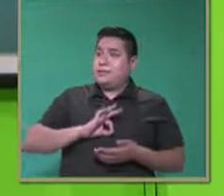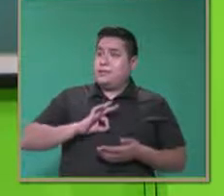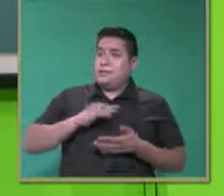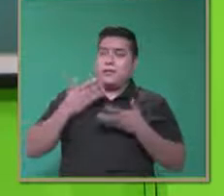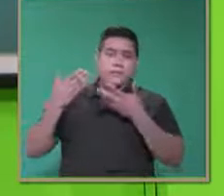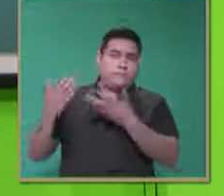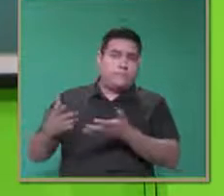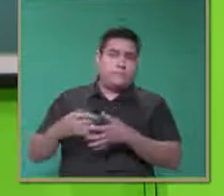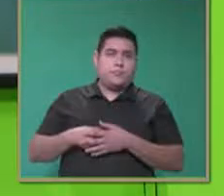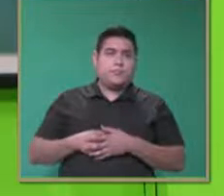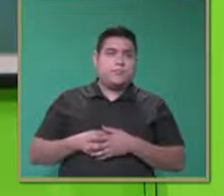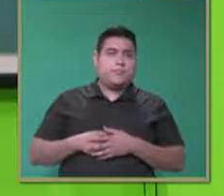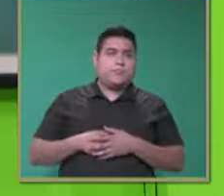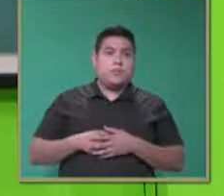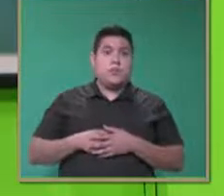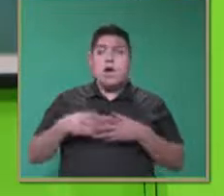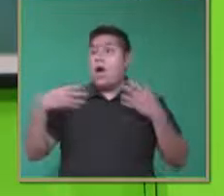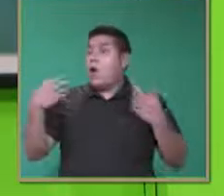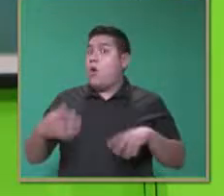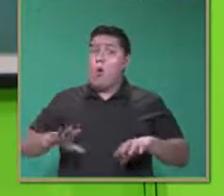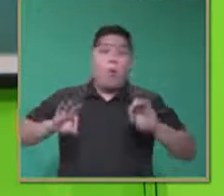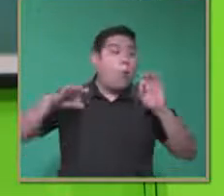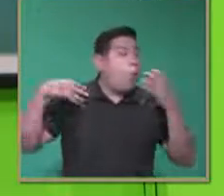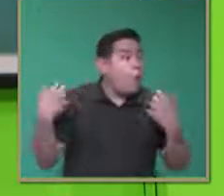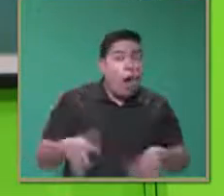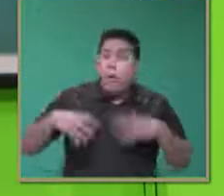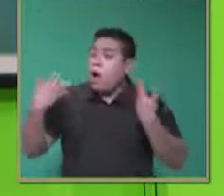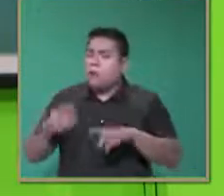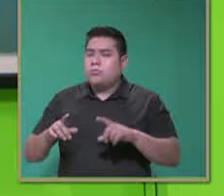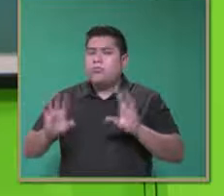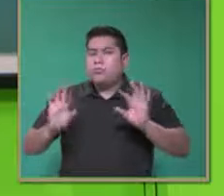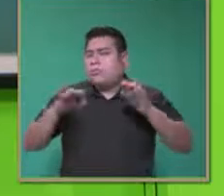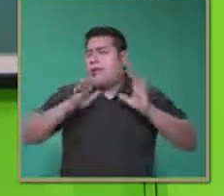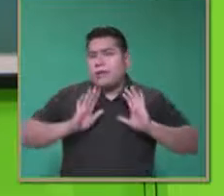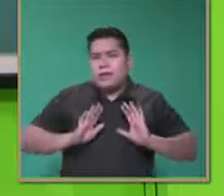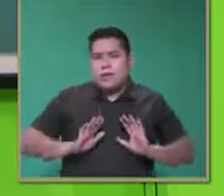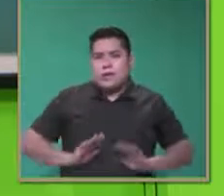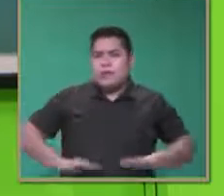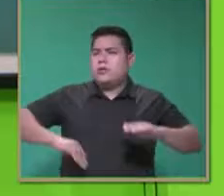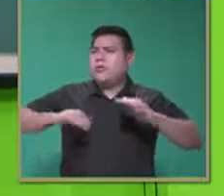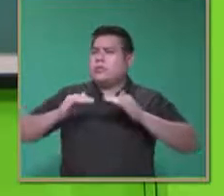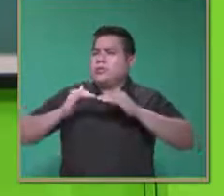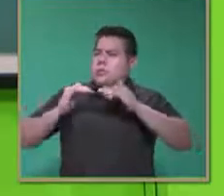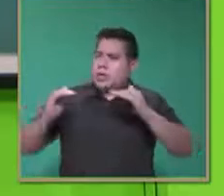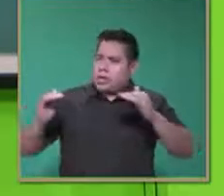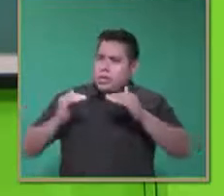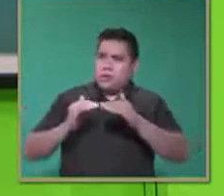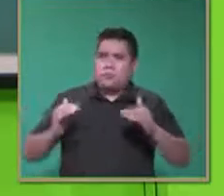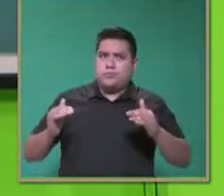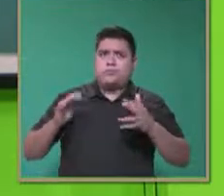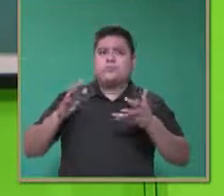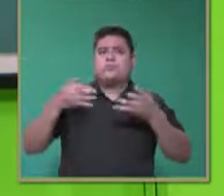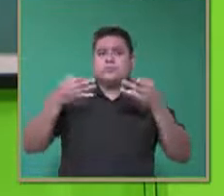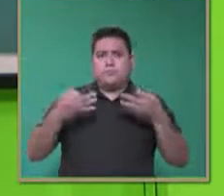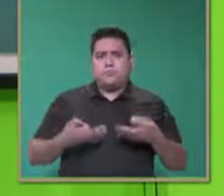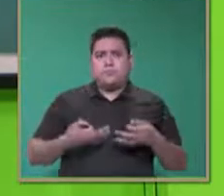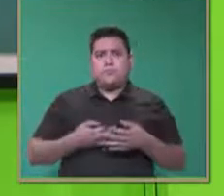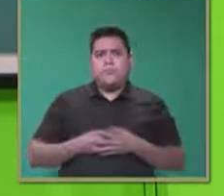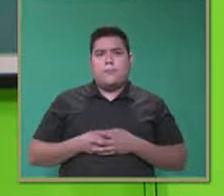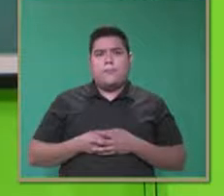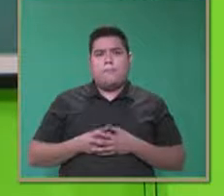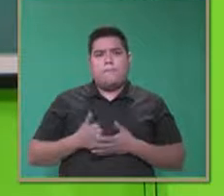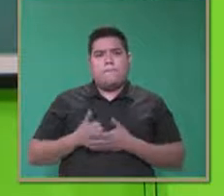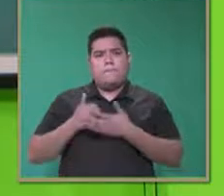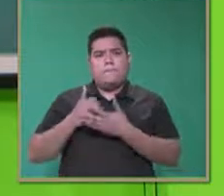solamente estar en una forma equiparable o en una forma adecuada, les vamos a